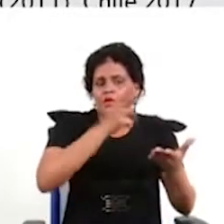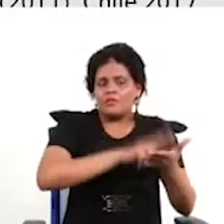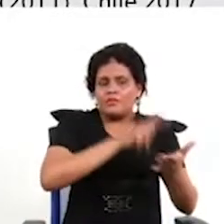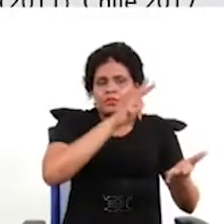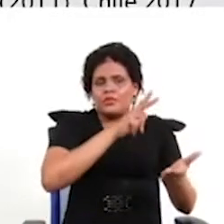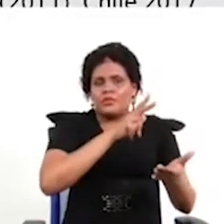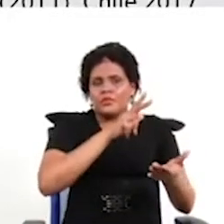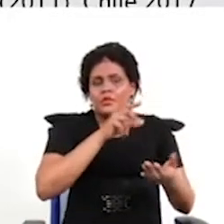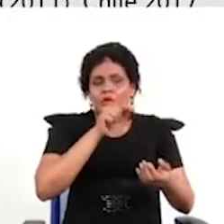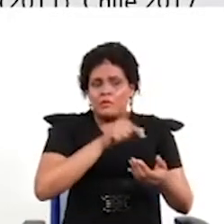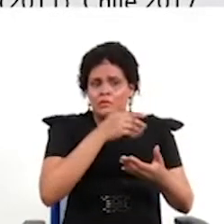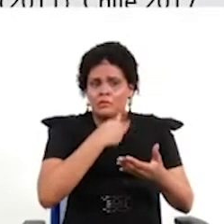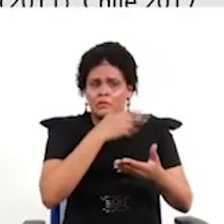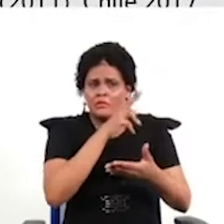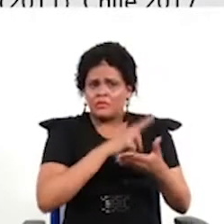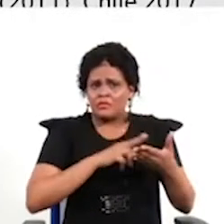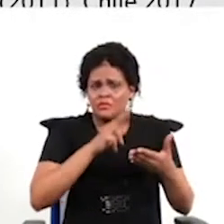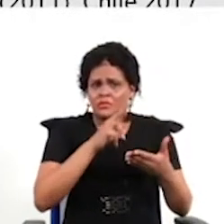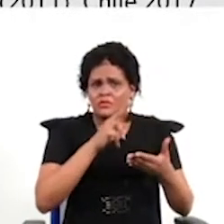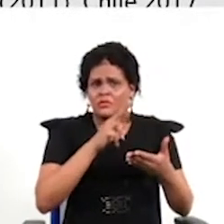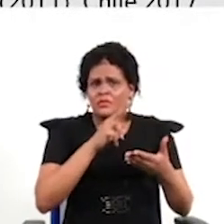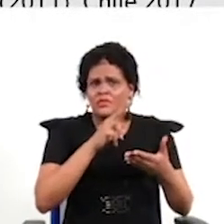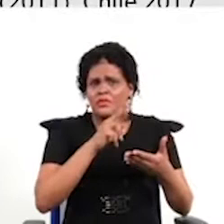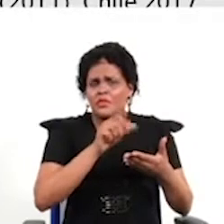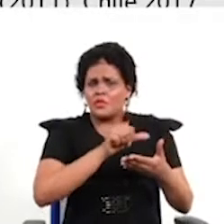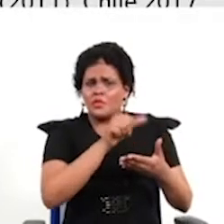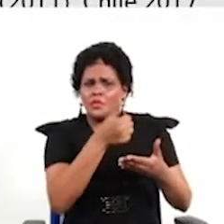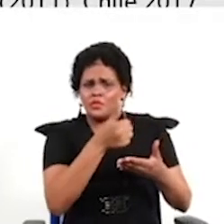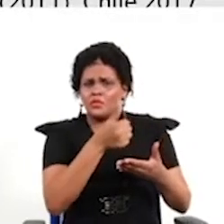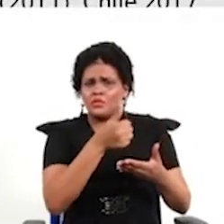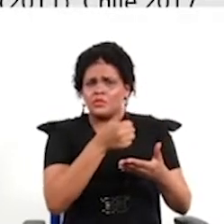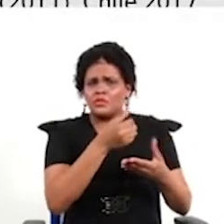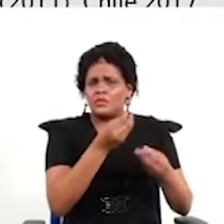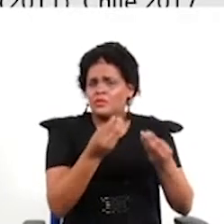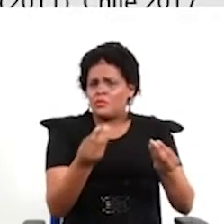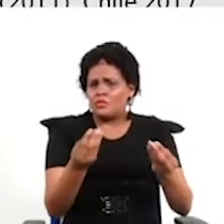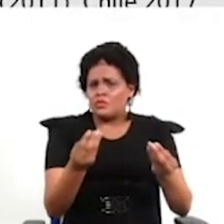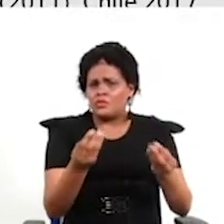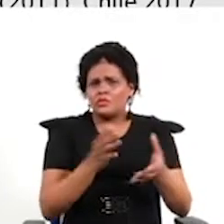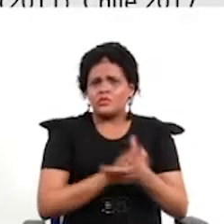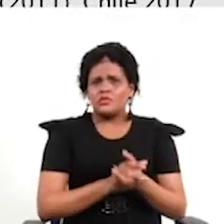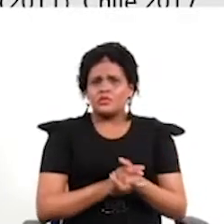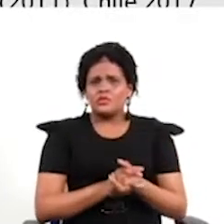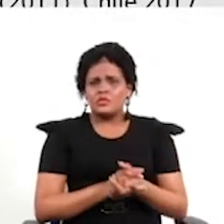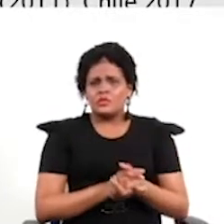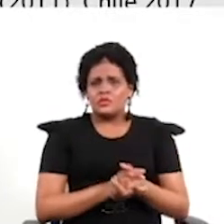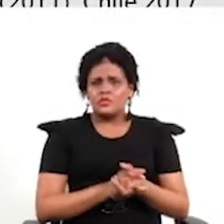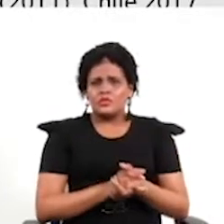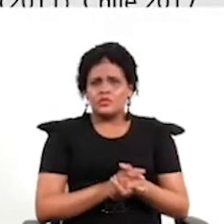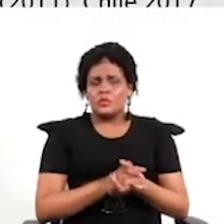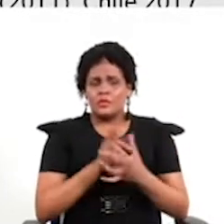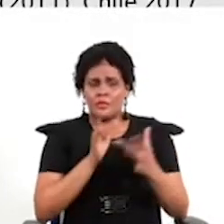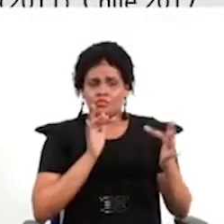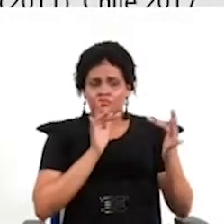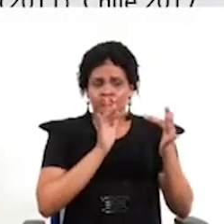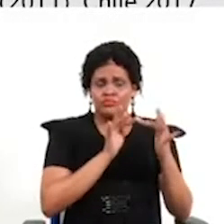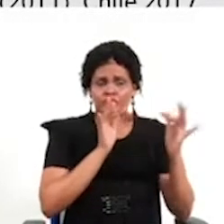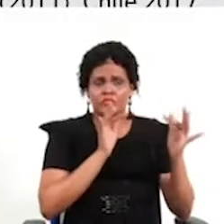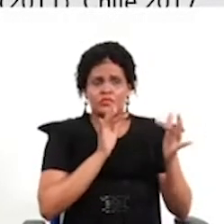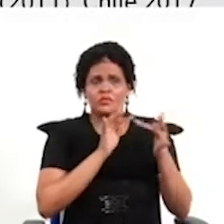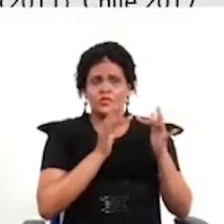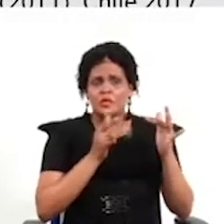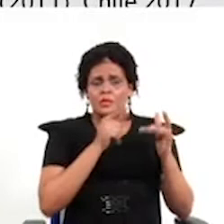ahí hay diversidad. En el caso de Islandia o Irlanda había una conexión entre estas